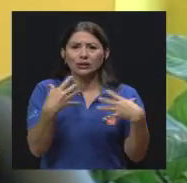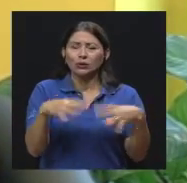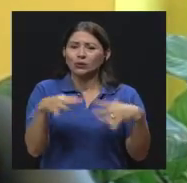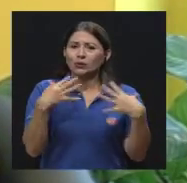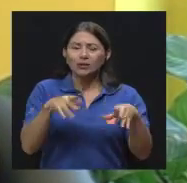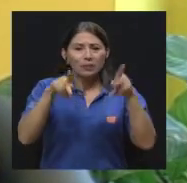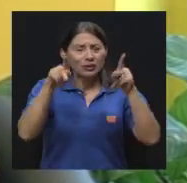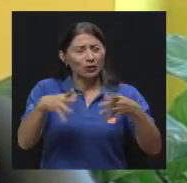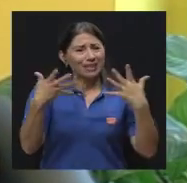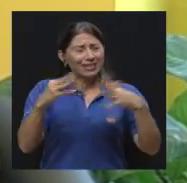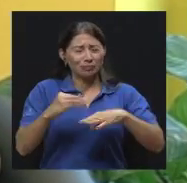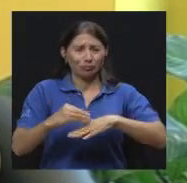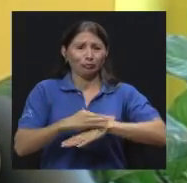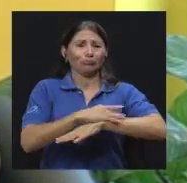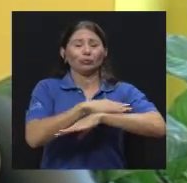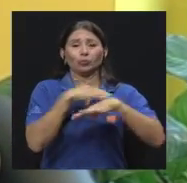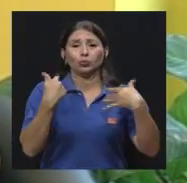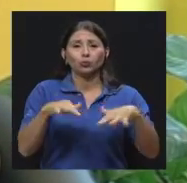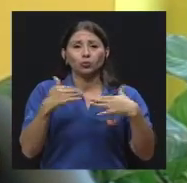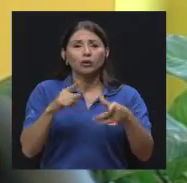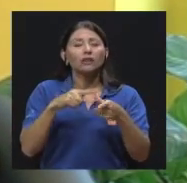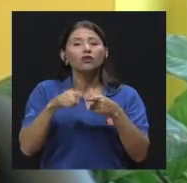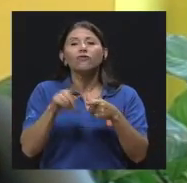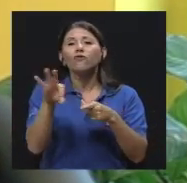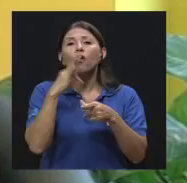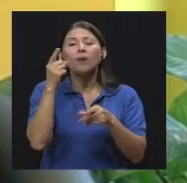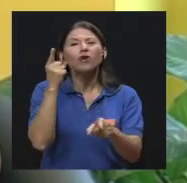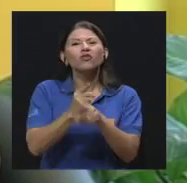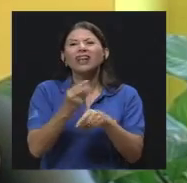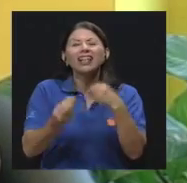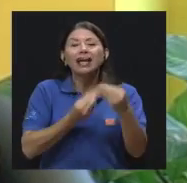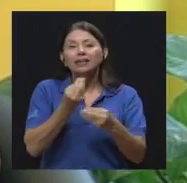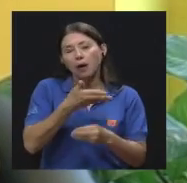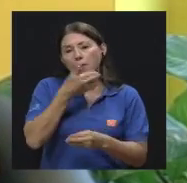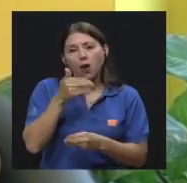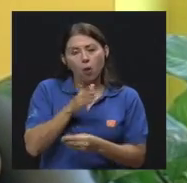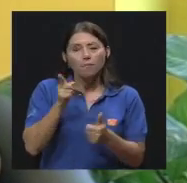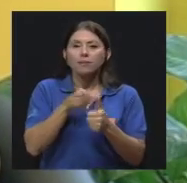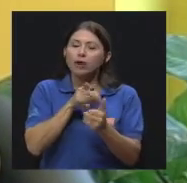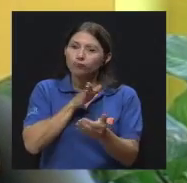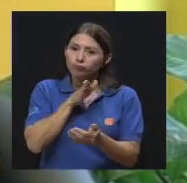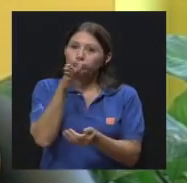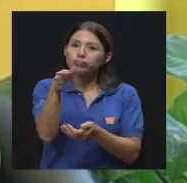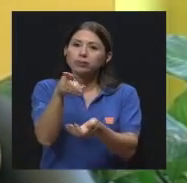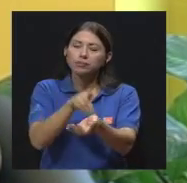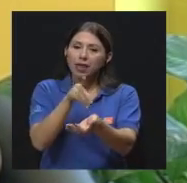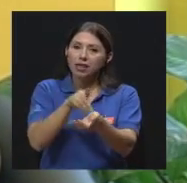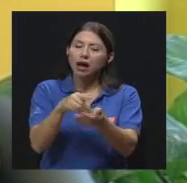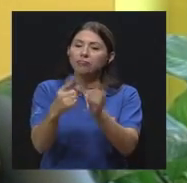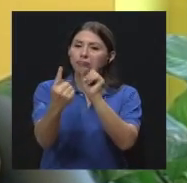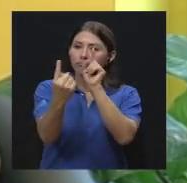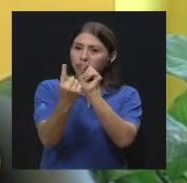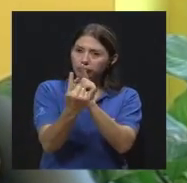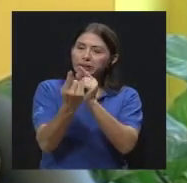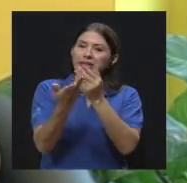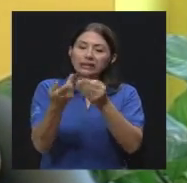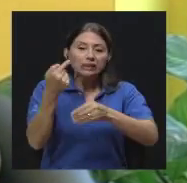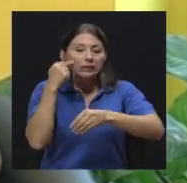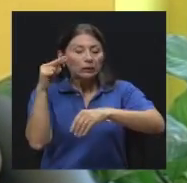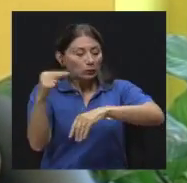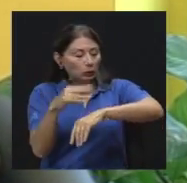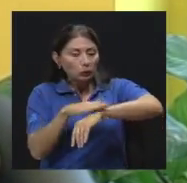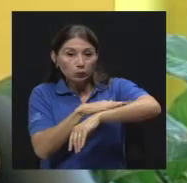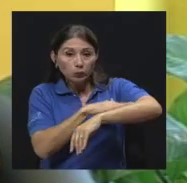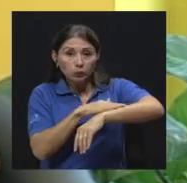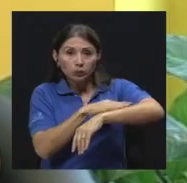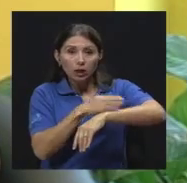algo tan abigarrado que… Entonces, ¿cuál es la manera correcta? Bueno, la consulta médica, lógicamente, ir a la consulta. Y el médico